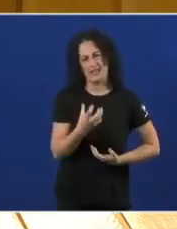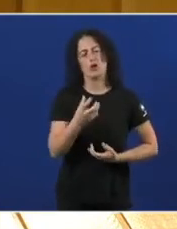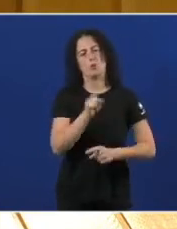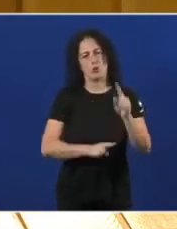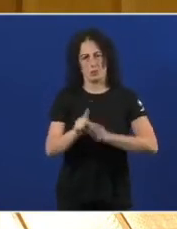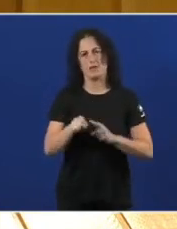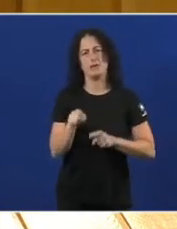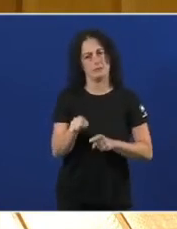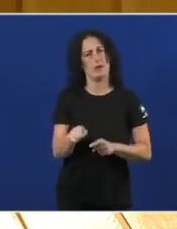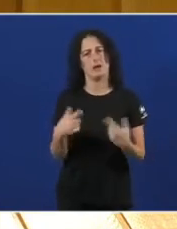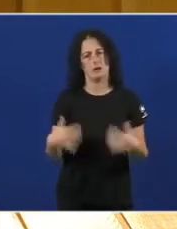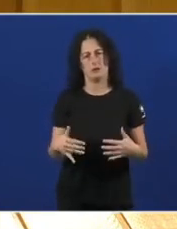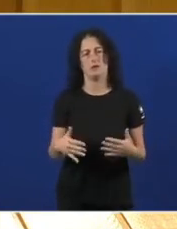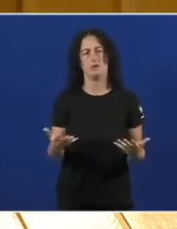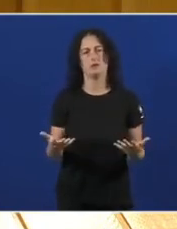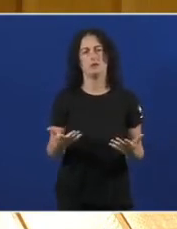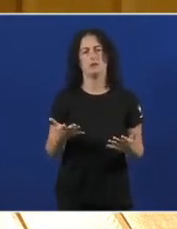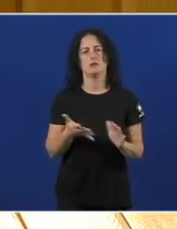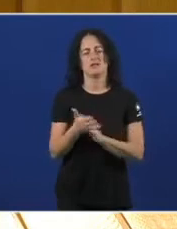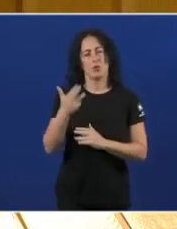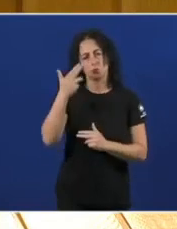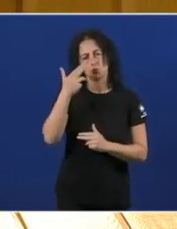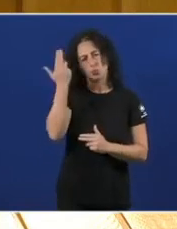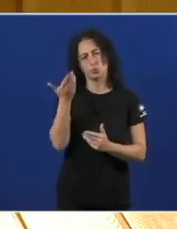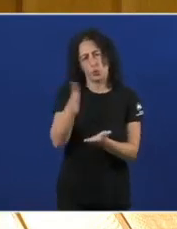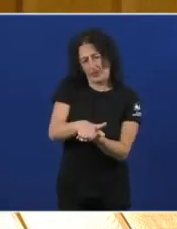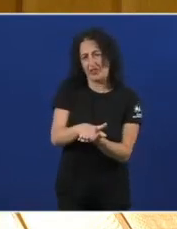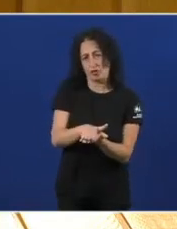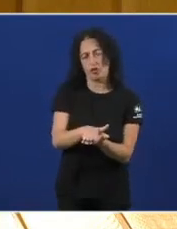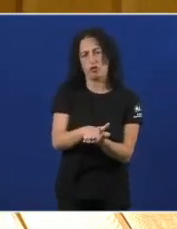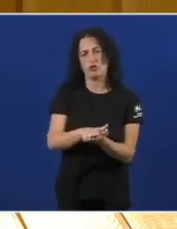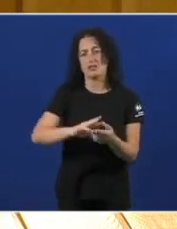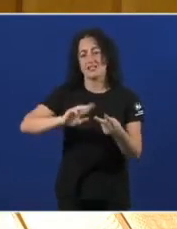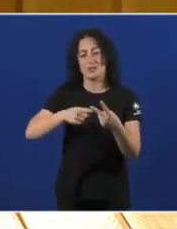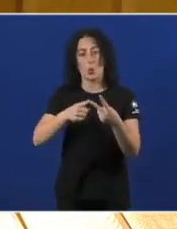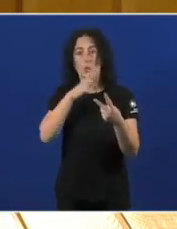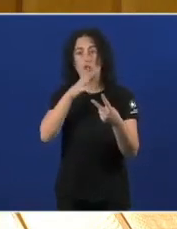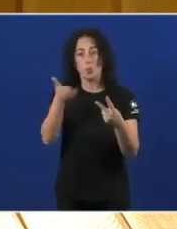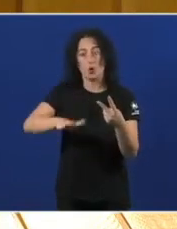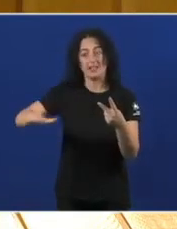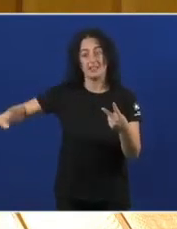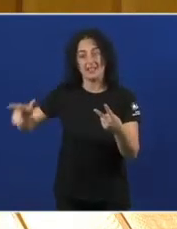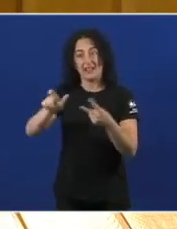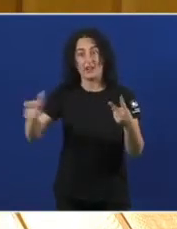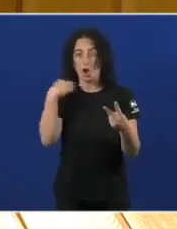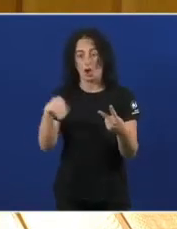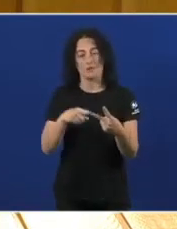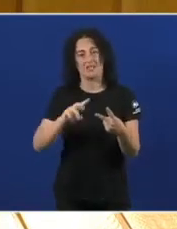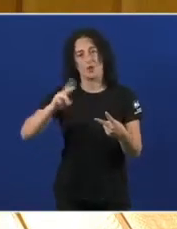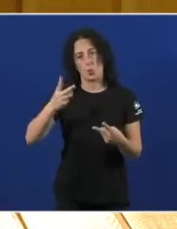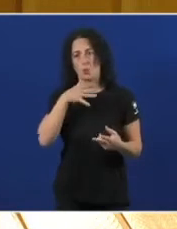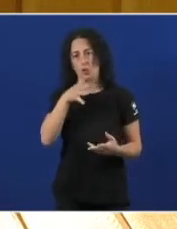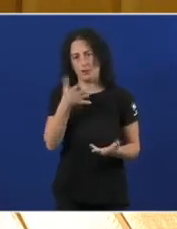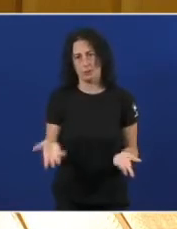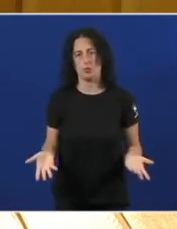Tendo en conta Que o suicidio É xa a segunda Causa de falecementos Entre a xente moza Non oso país